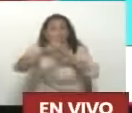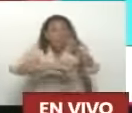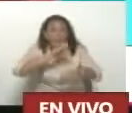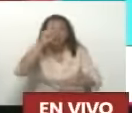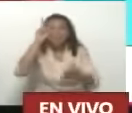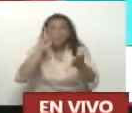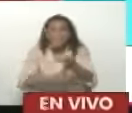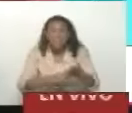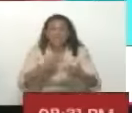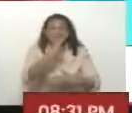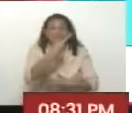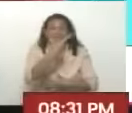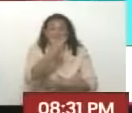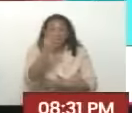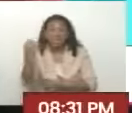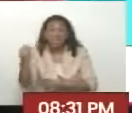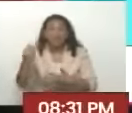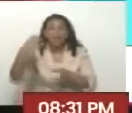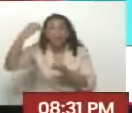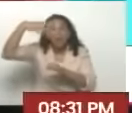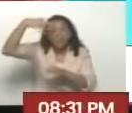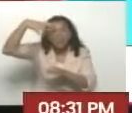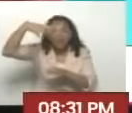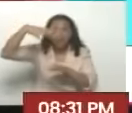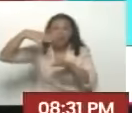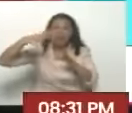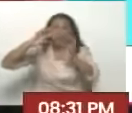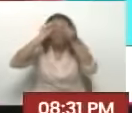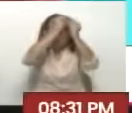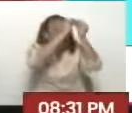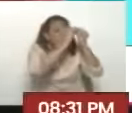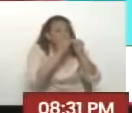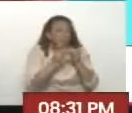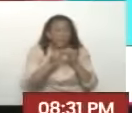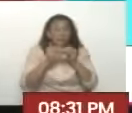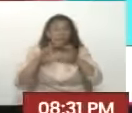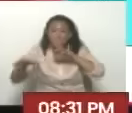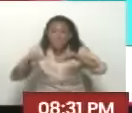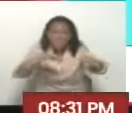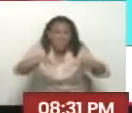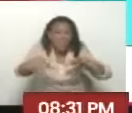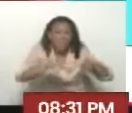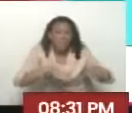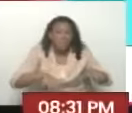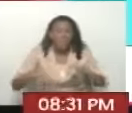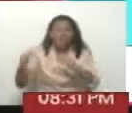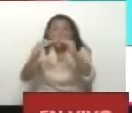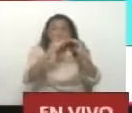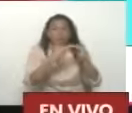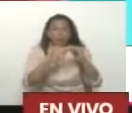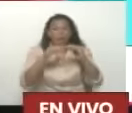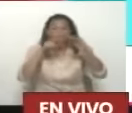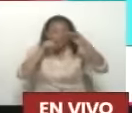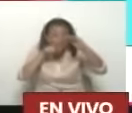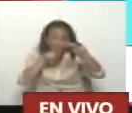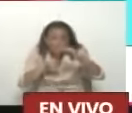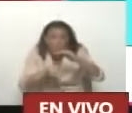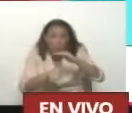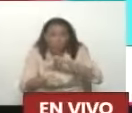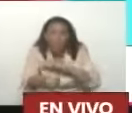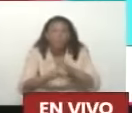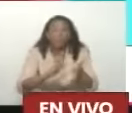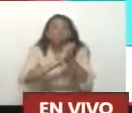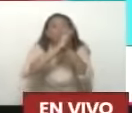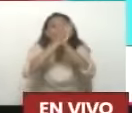1300 luminarias Esas 1300 luminarias Las repartimos En partes iguales Para alumbrar De adentro Hacia afuera Luego